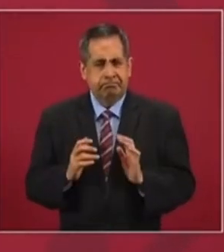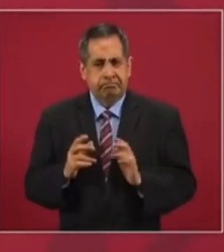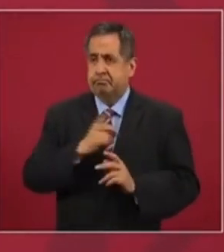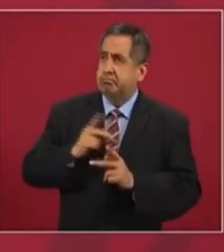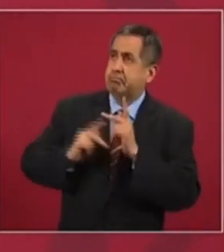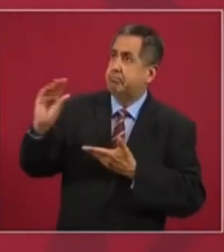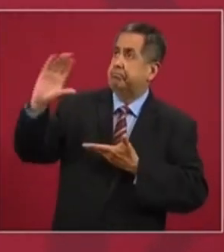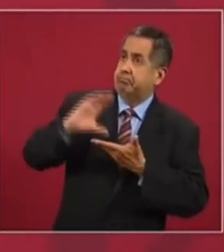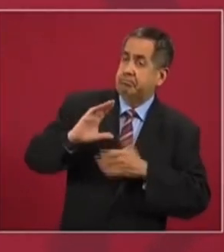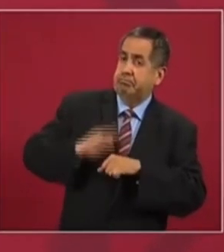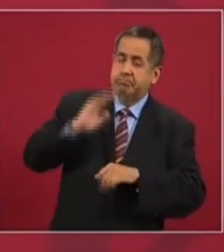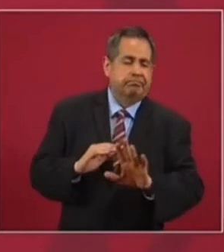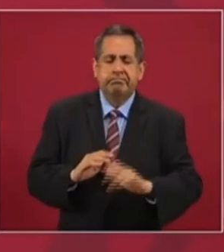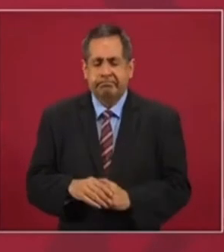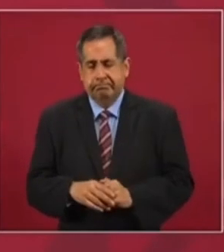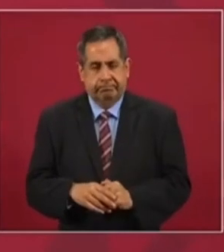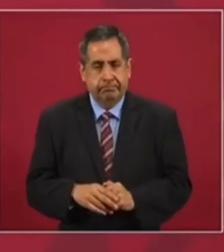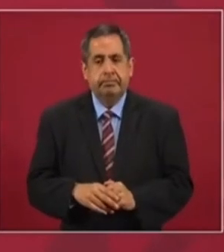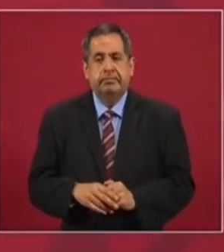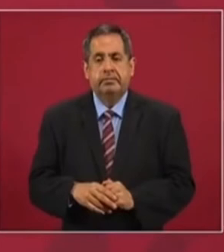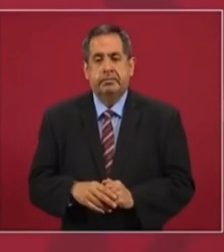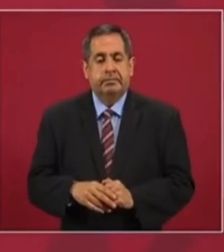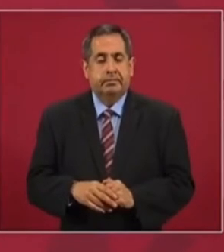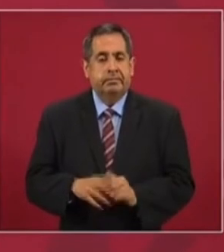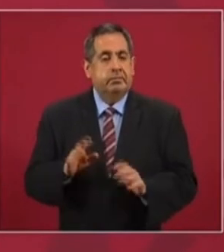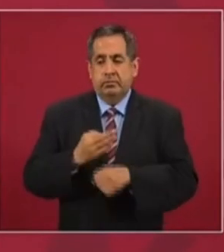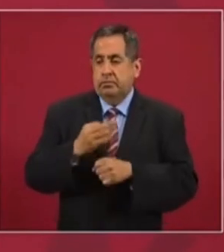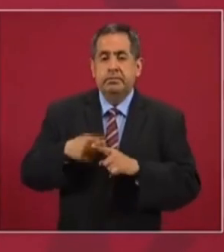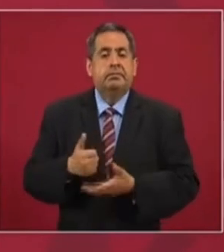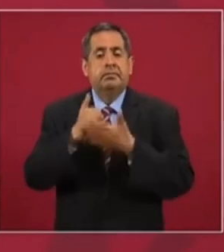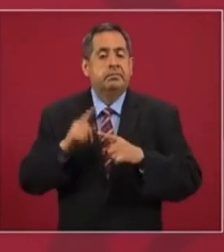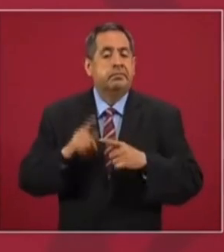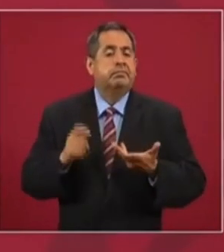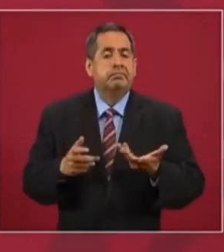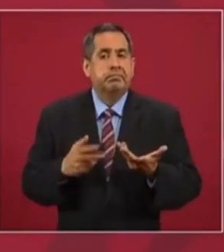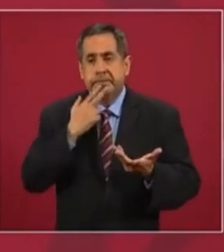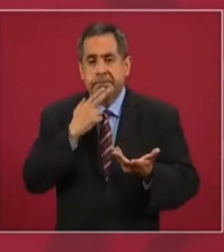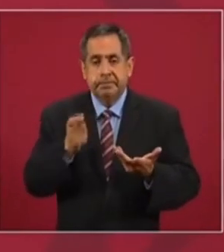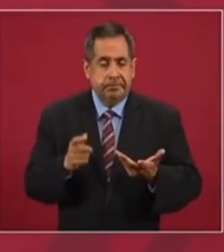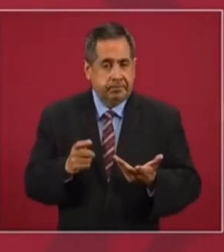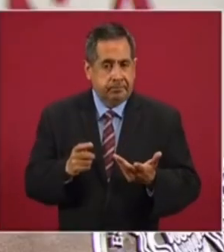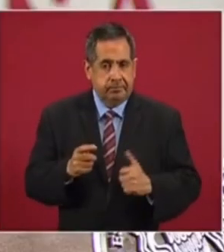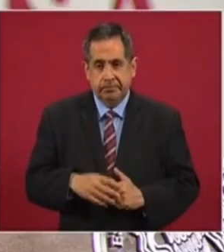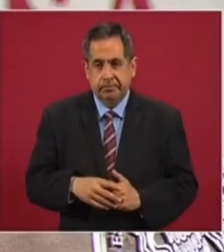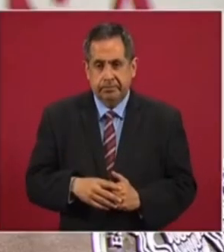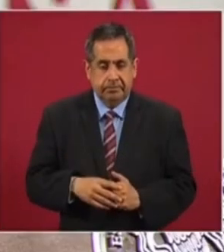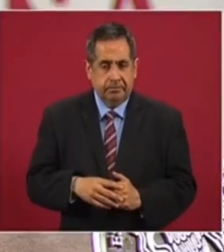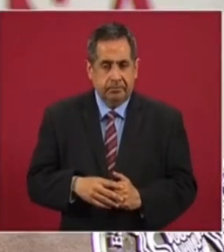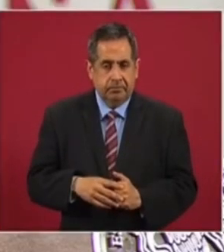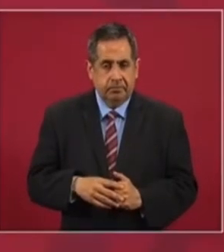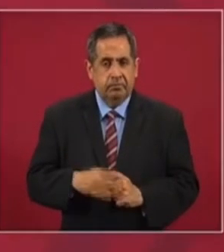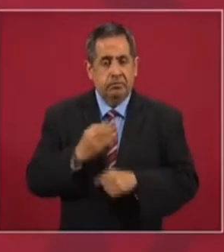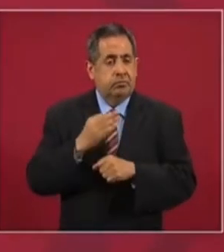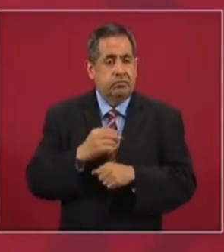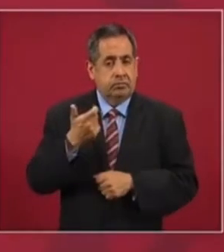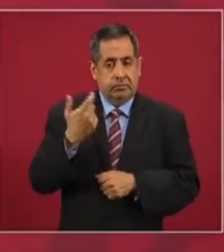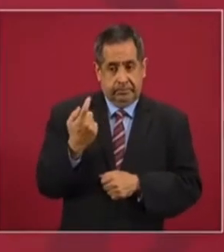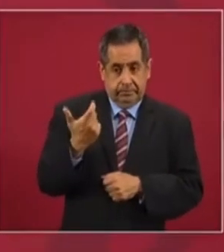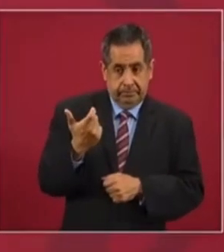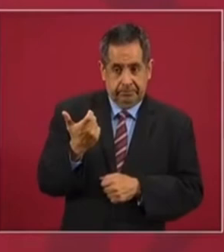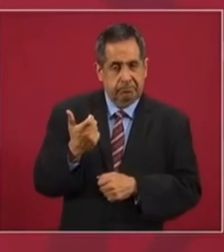haber deuda adicional. Nos está ayudando también el que se está apreciando el peso.